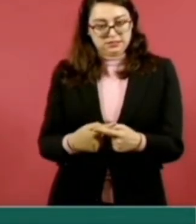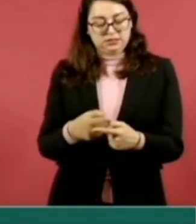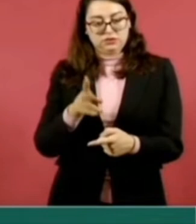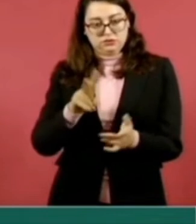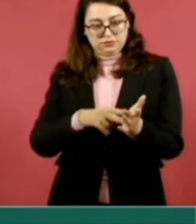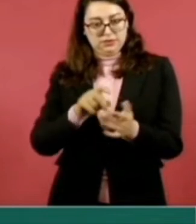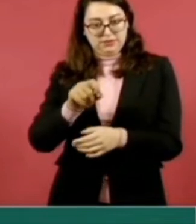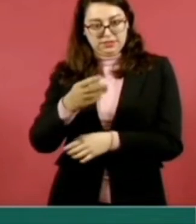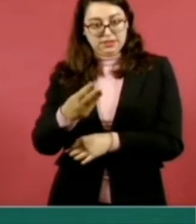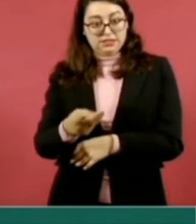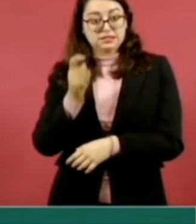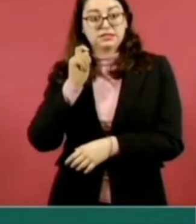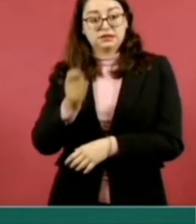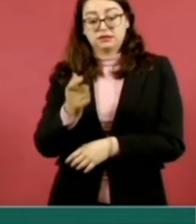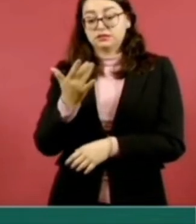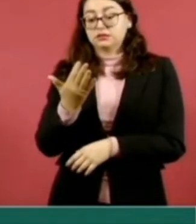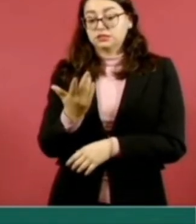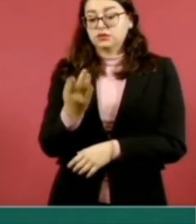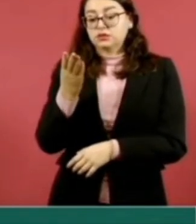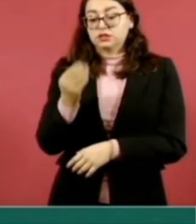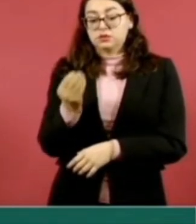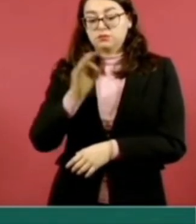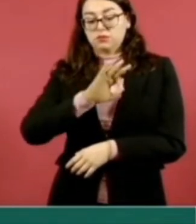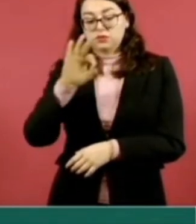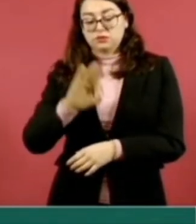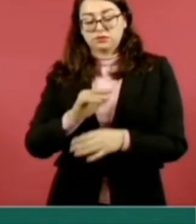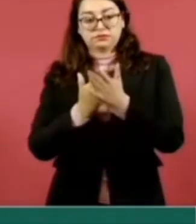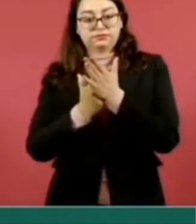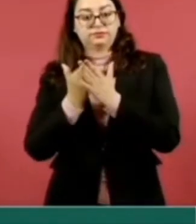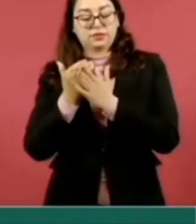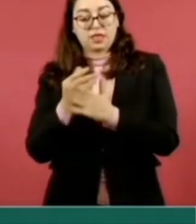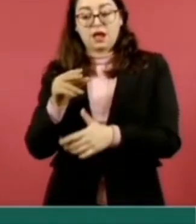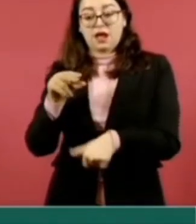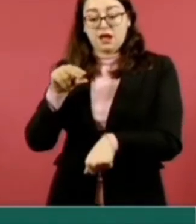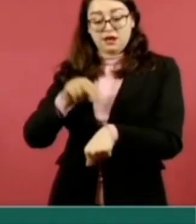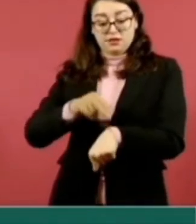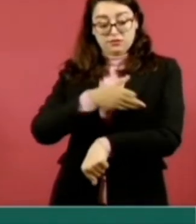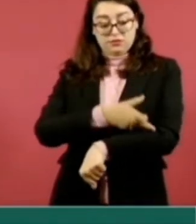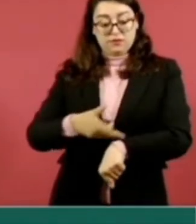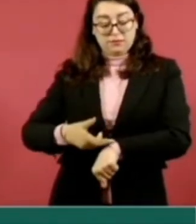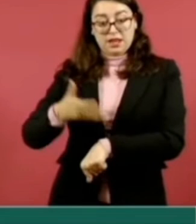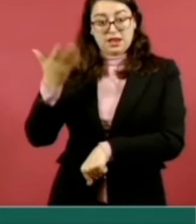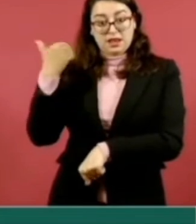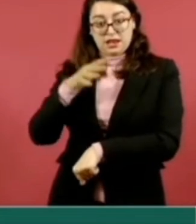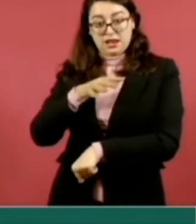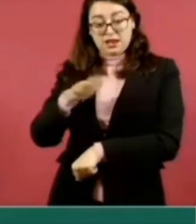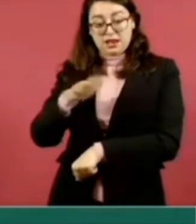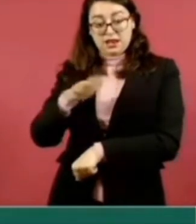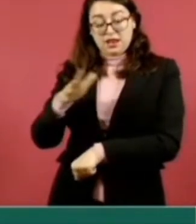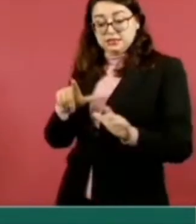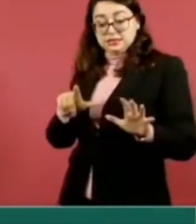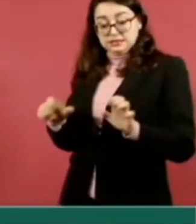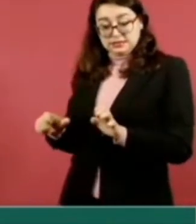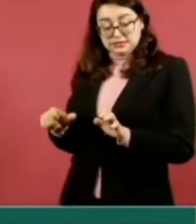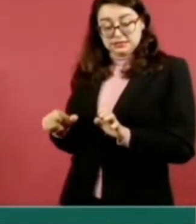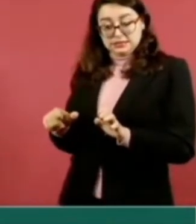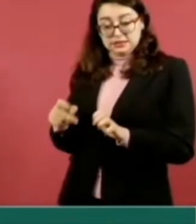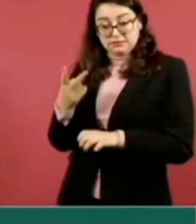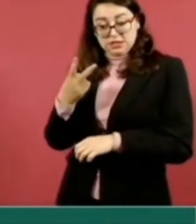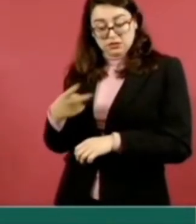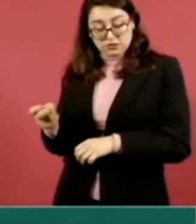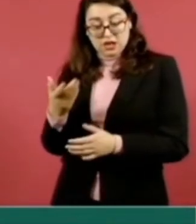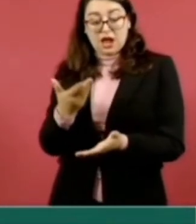2023. Es decir, un incremento del 59 por ciento, lo mismo en la consulta de medicina familiar que pasó de 7 mil 200